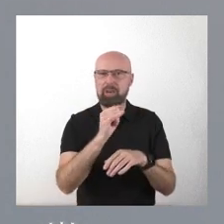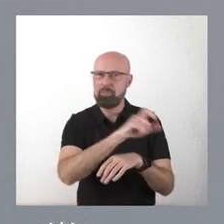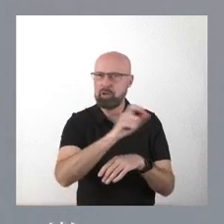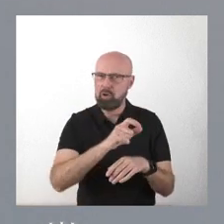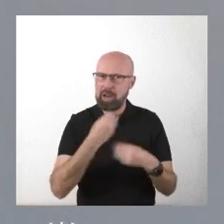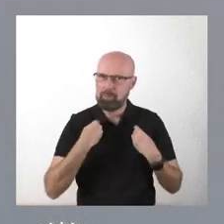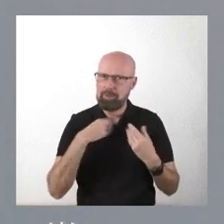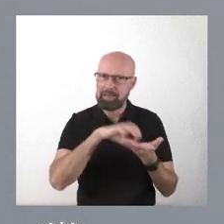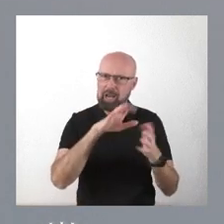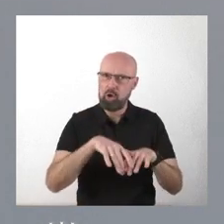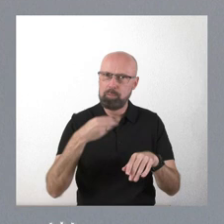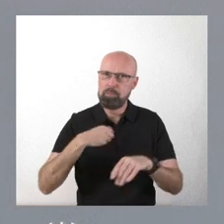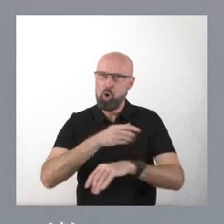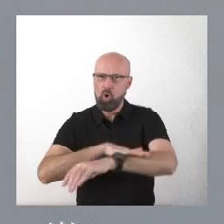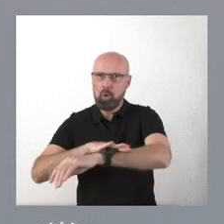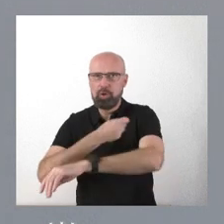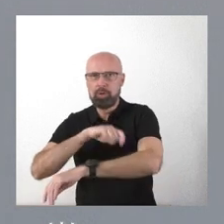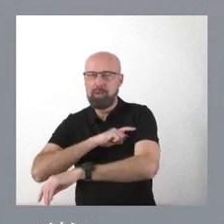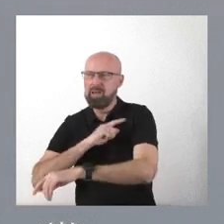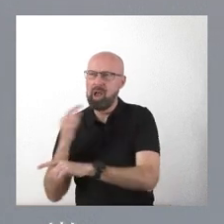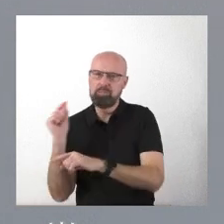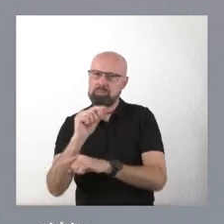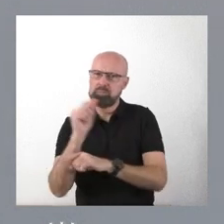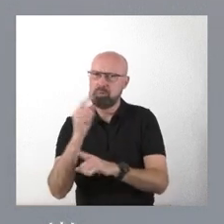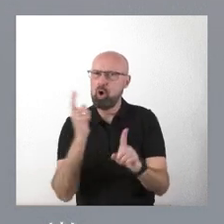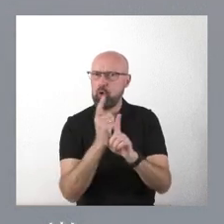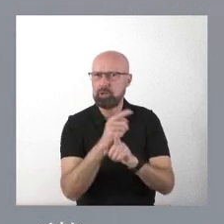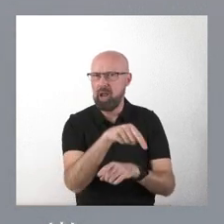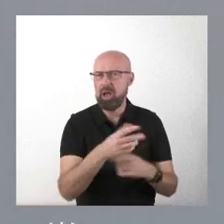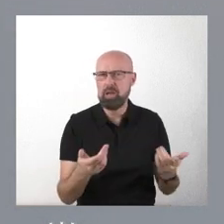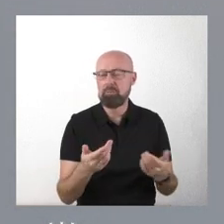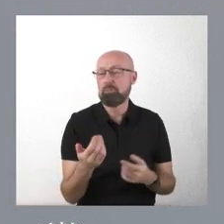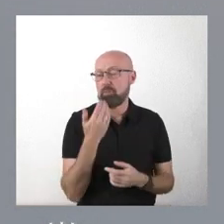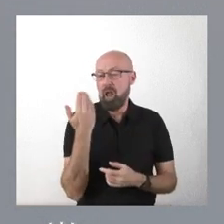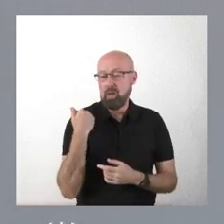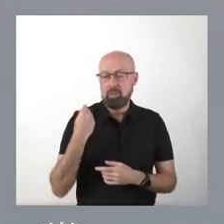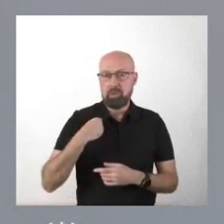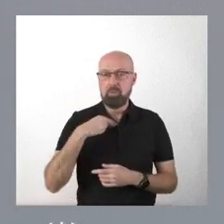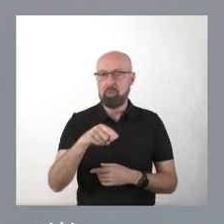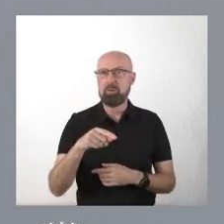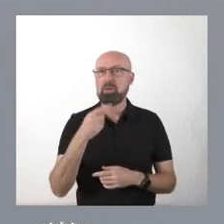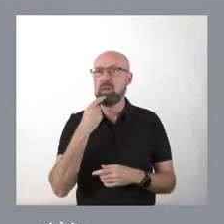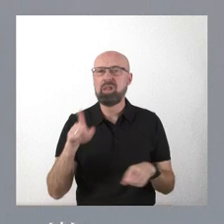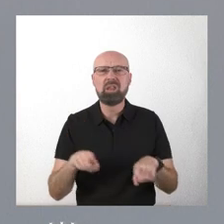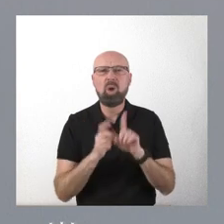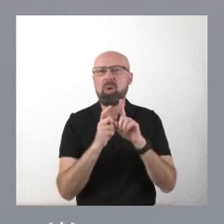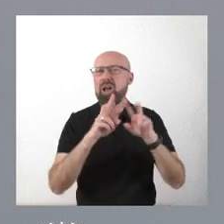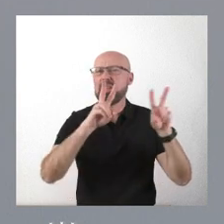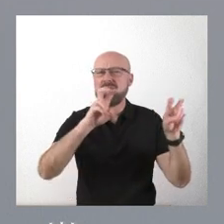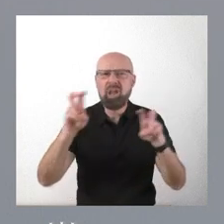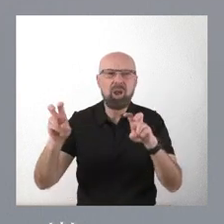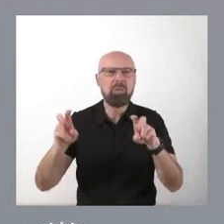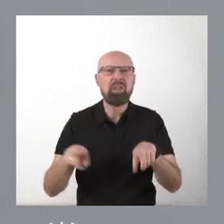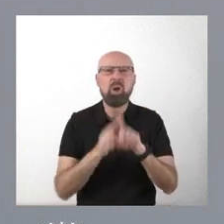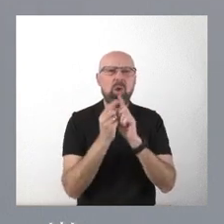miembros del Gobierno de España. Ayer mismo. Da igual, sea lo que sea el tema o sea lo que sea lo que se le